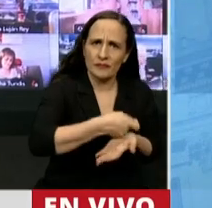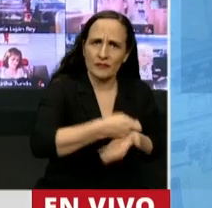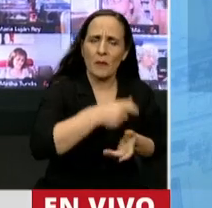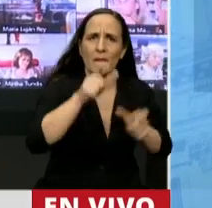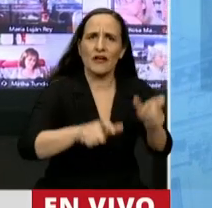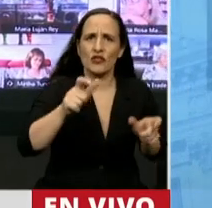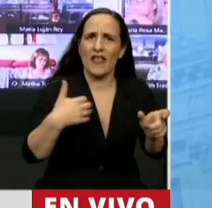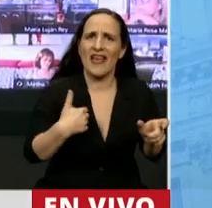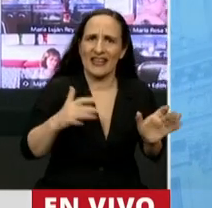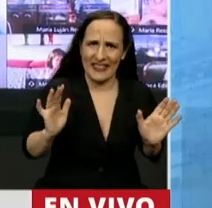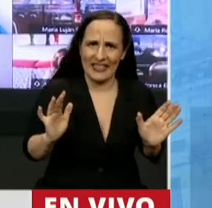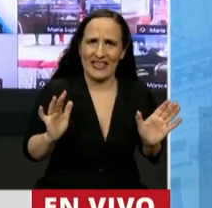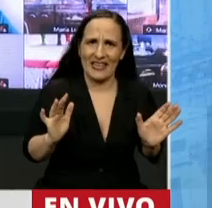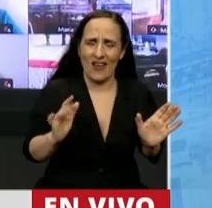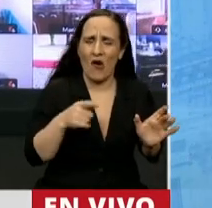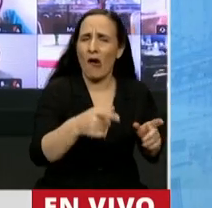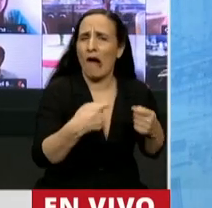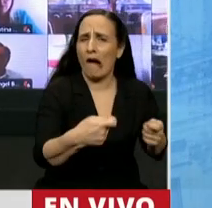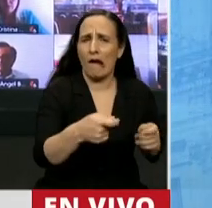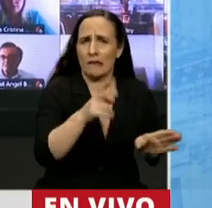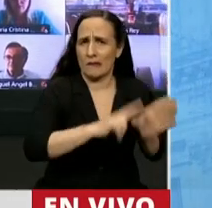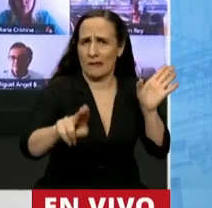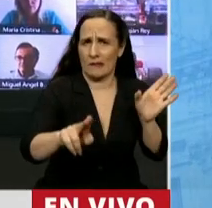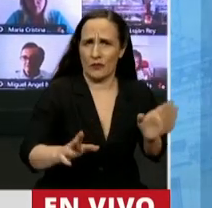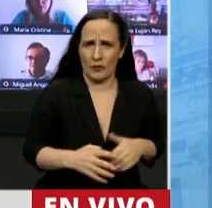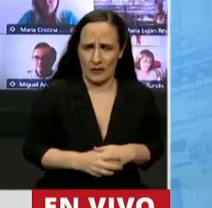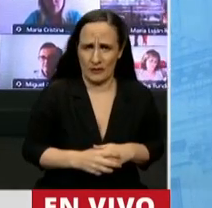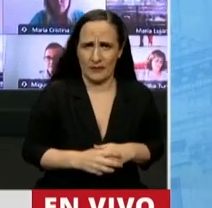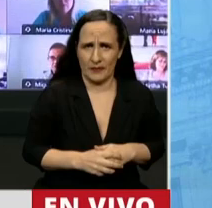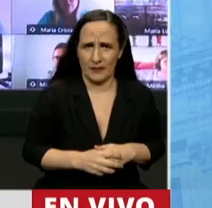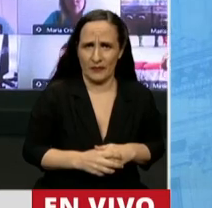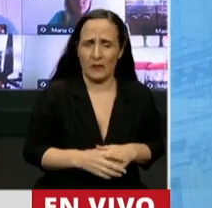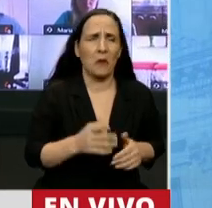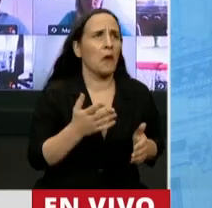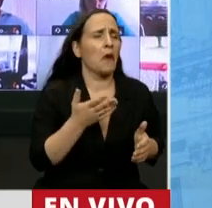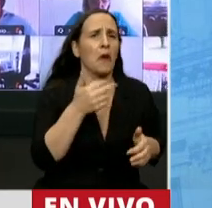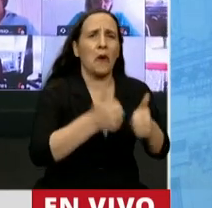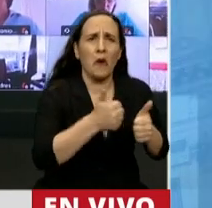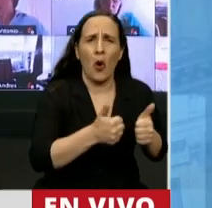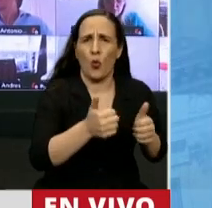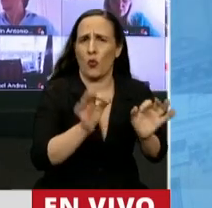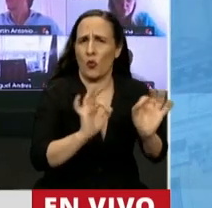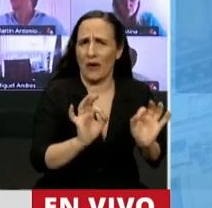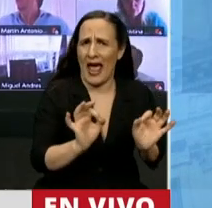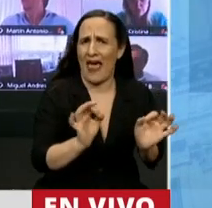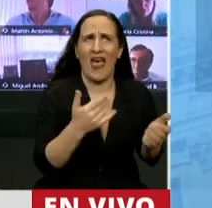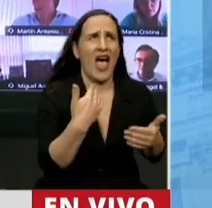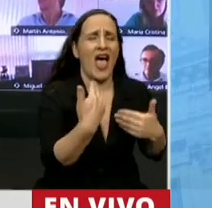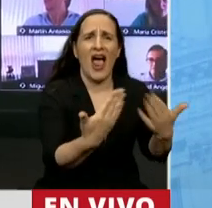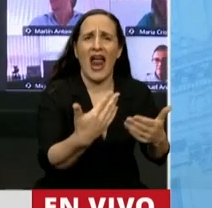argentinos en algo inútil, sin licitación, sin concurso, sin nada.